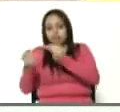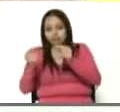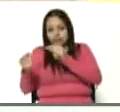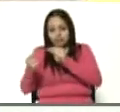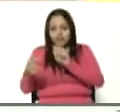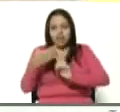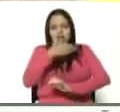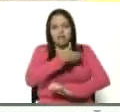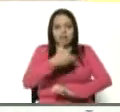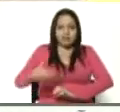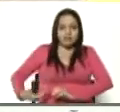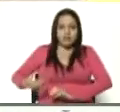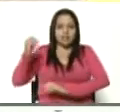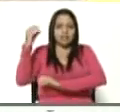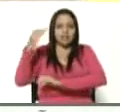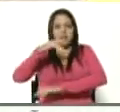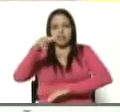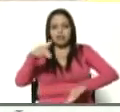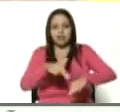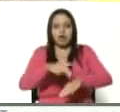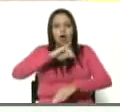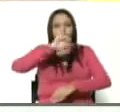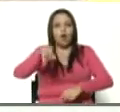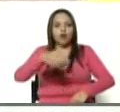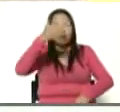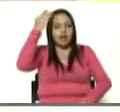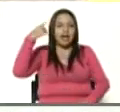de la Asamblea Nacional, Jorge Rodríguez, ayer,